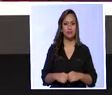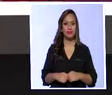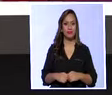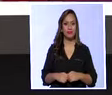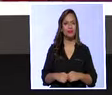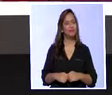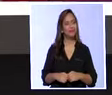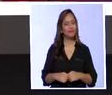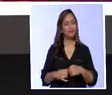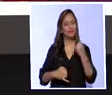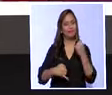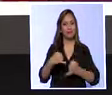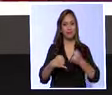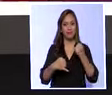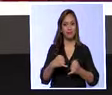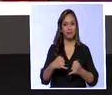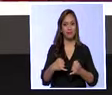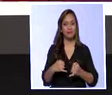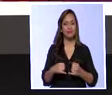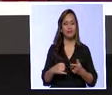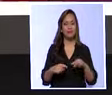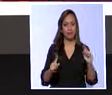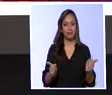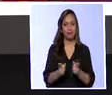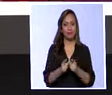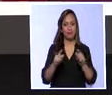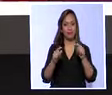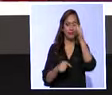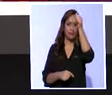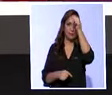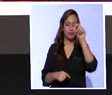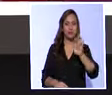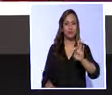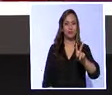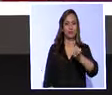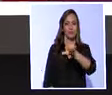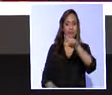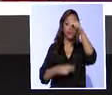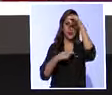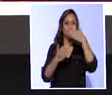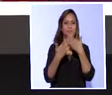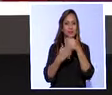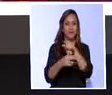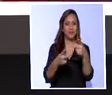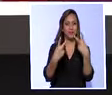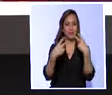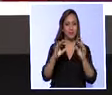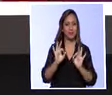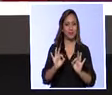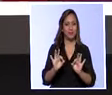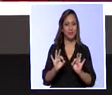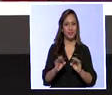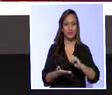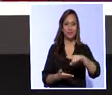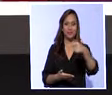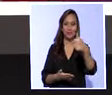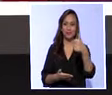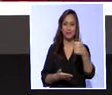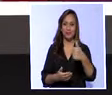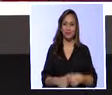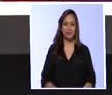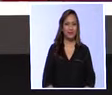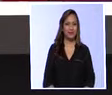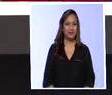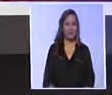Y de esta manera hemos llegado al final de su resumen dominical de TVL Noticias. Gracias por habernos acompañado. Hasta una próxima emisión.